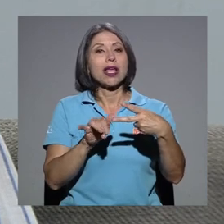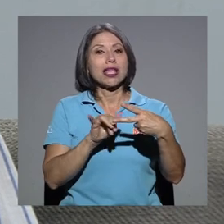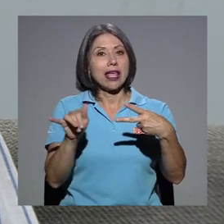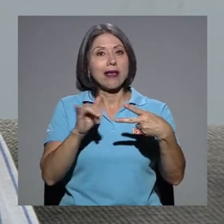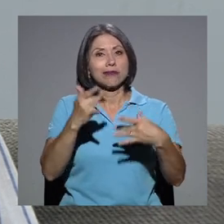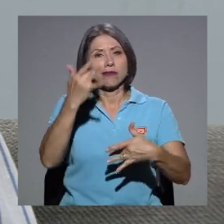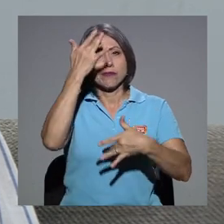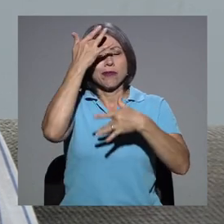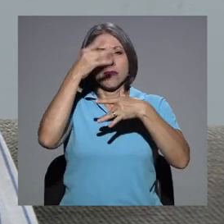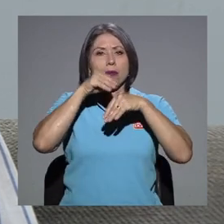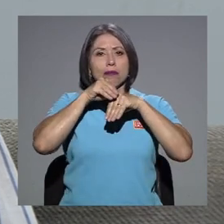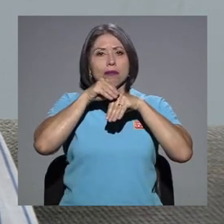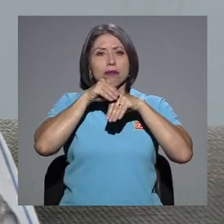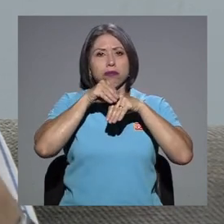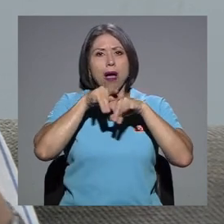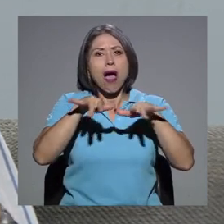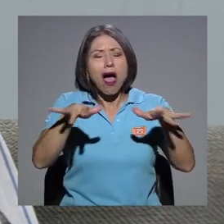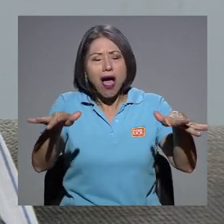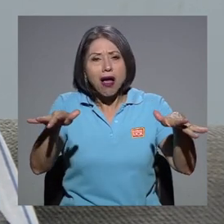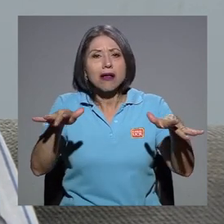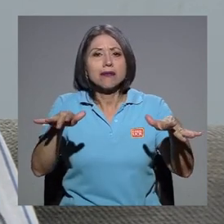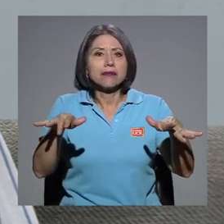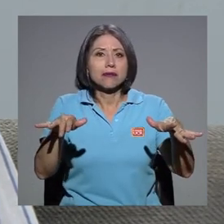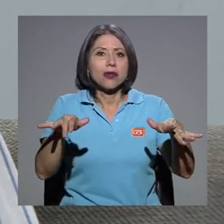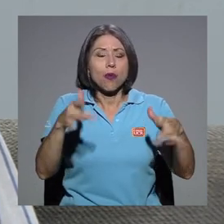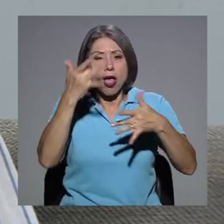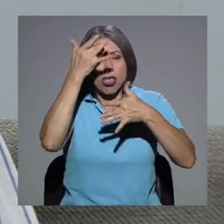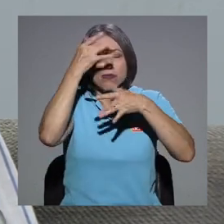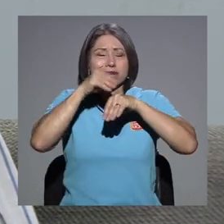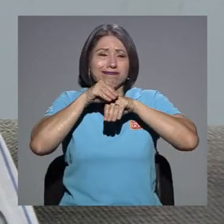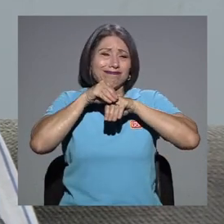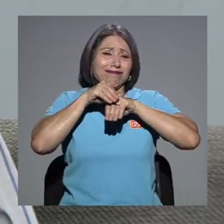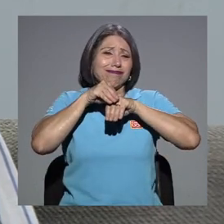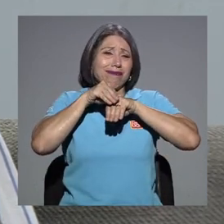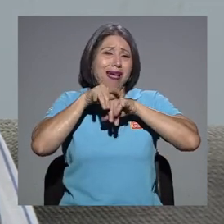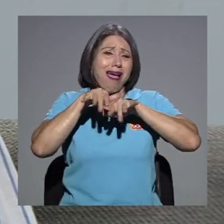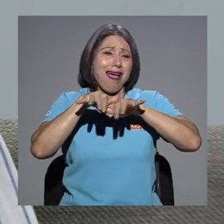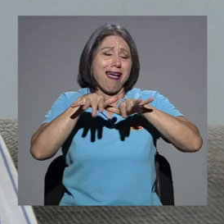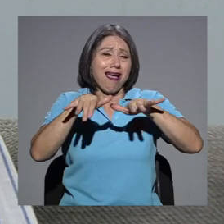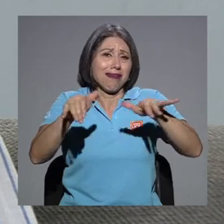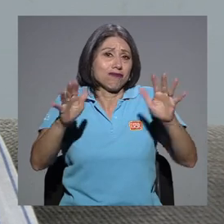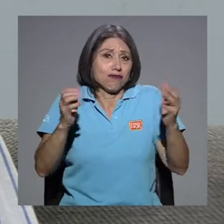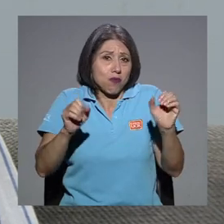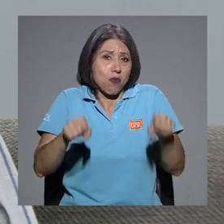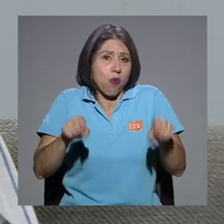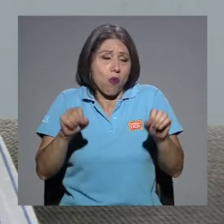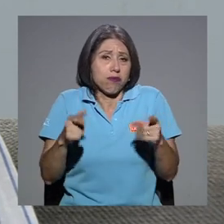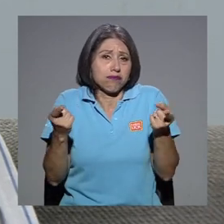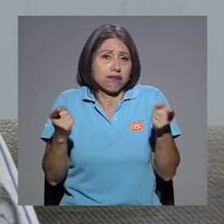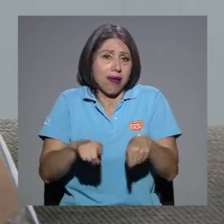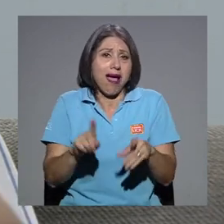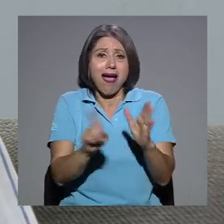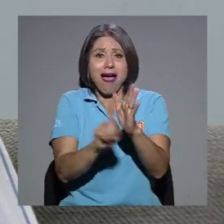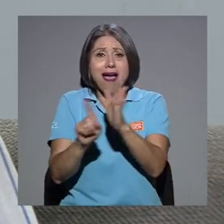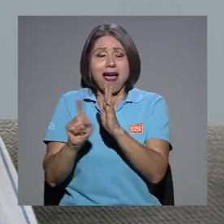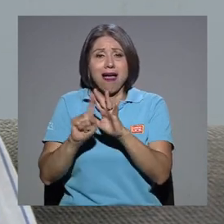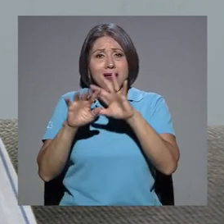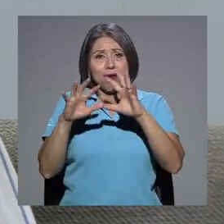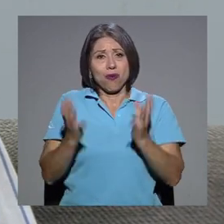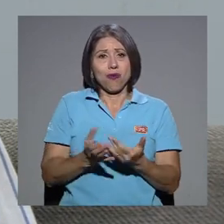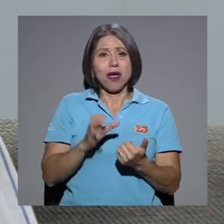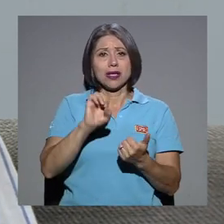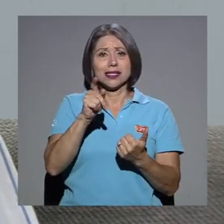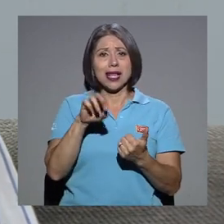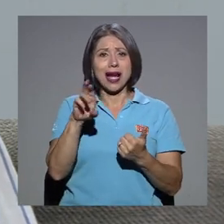consideraron epidémicos, o sea, que se consideraron como probables pandemias, o sea, probables alertas a nivel